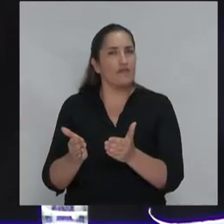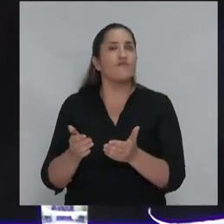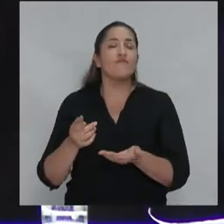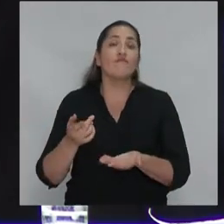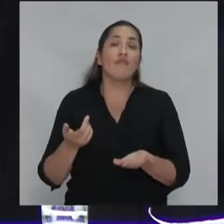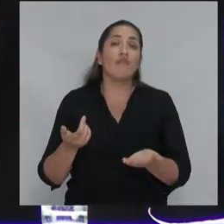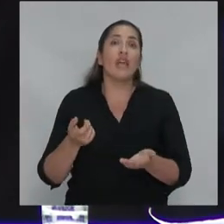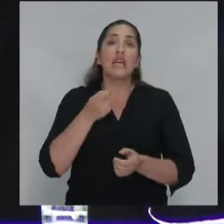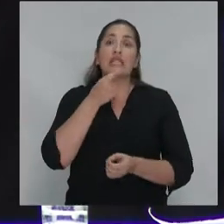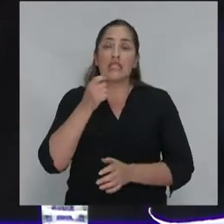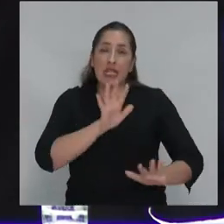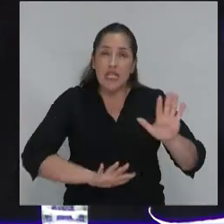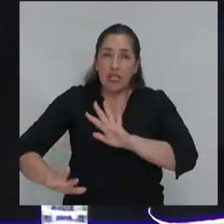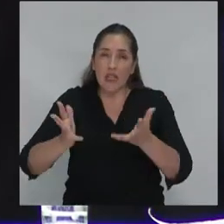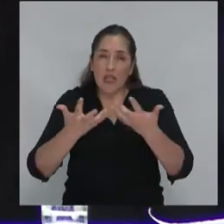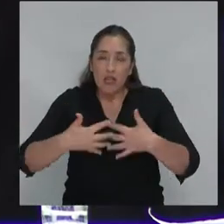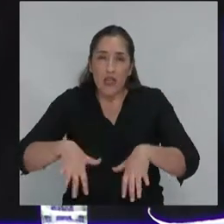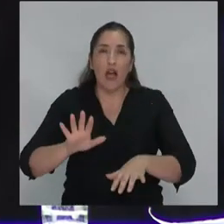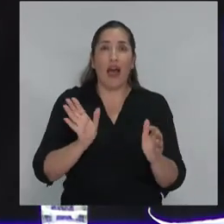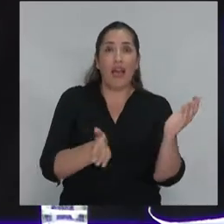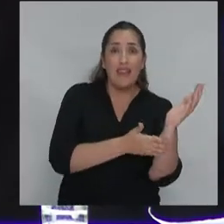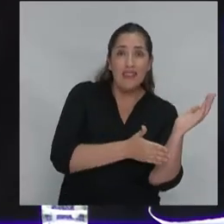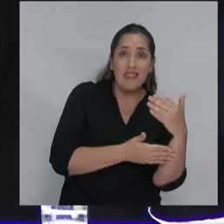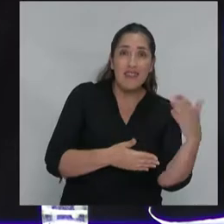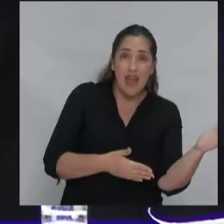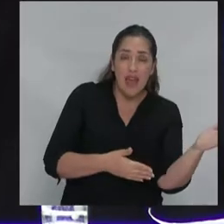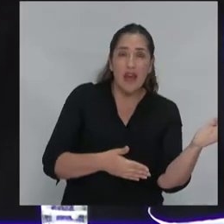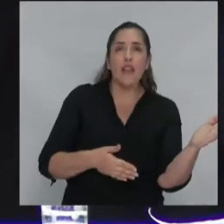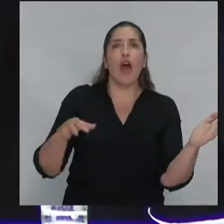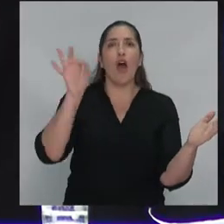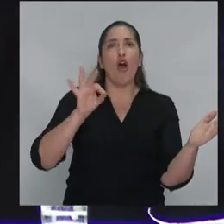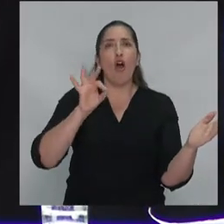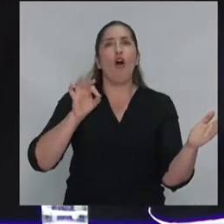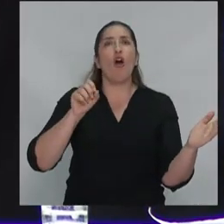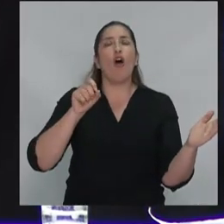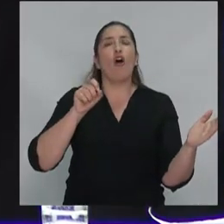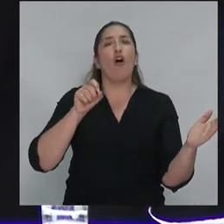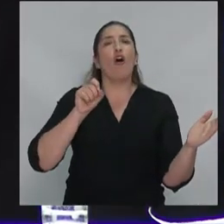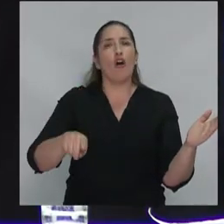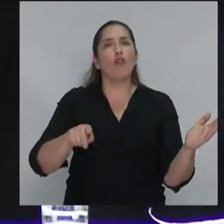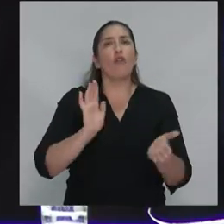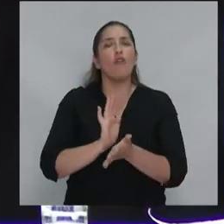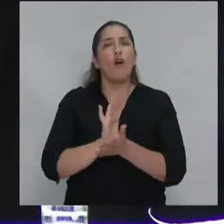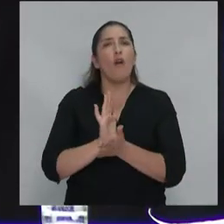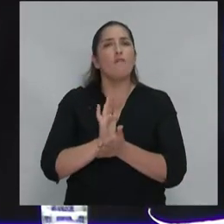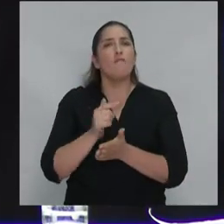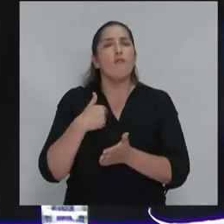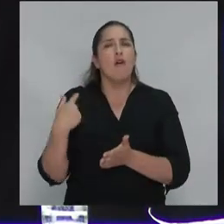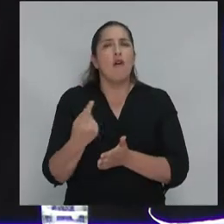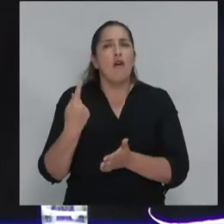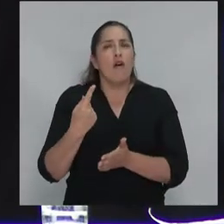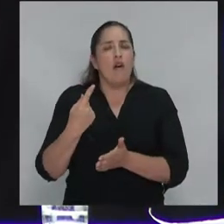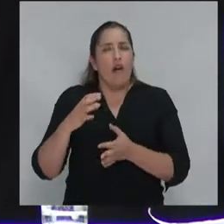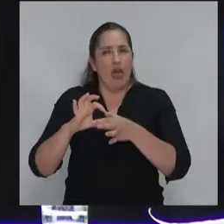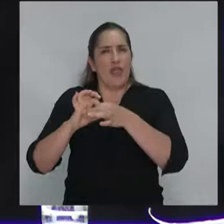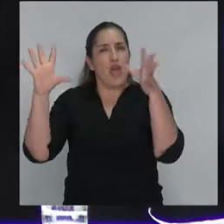manera de izquierda hacia una radicalización de la democracia, entonces, me parece que habrá